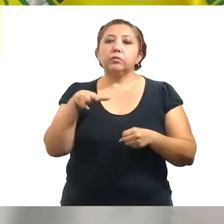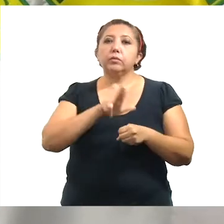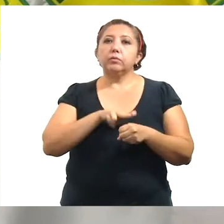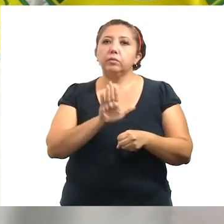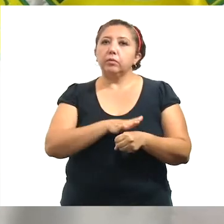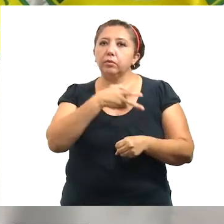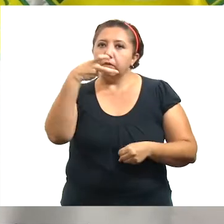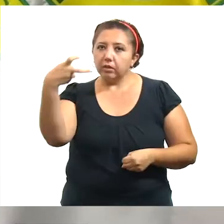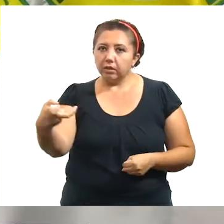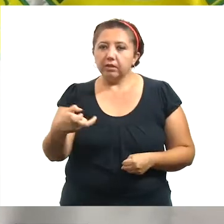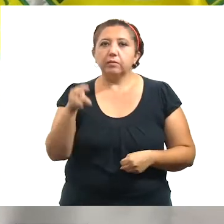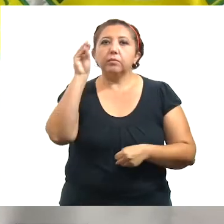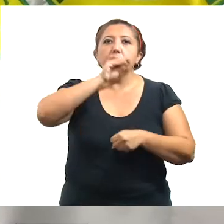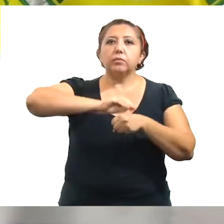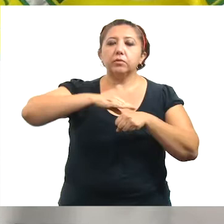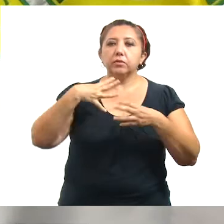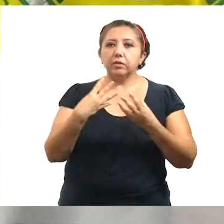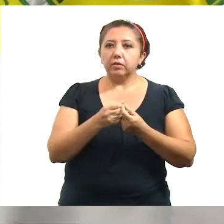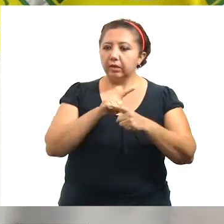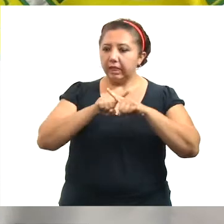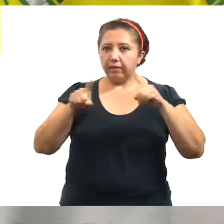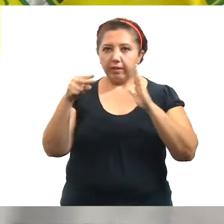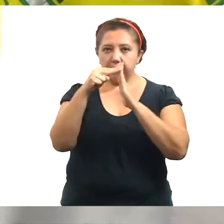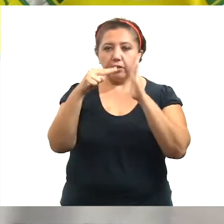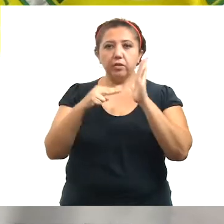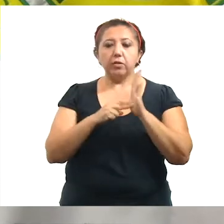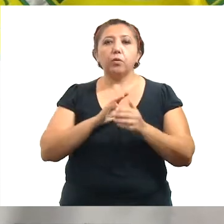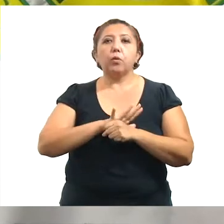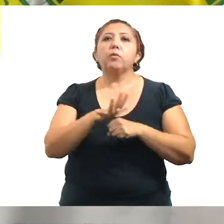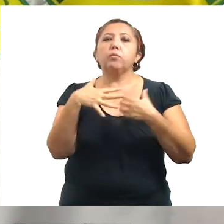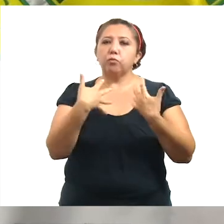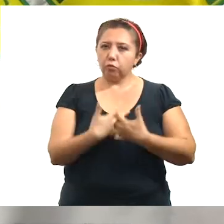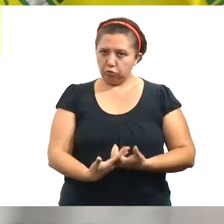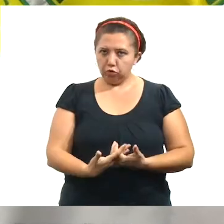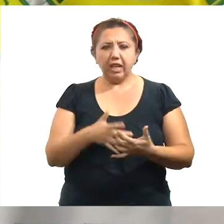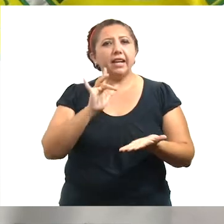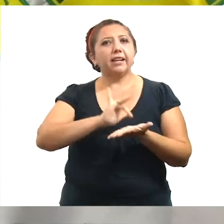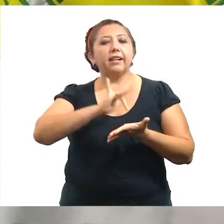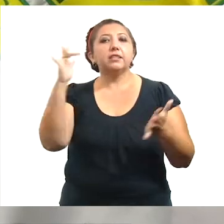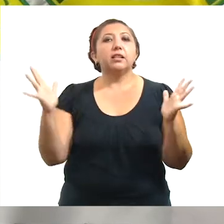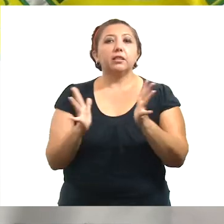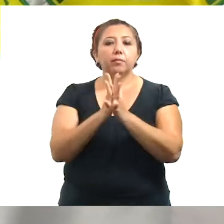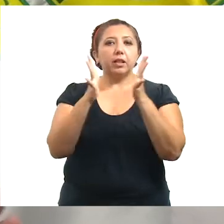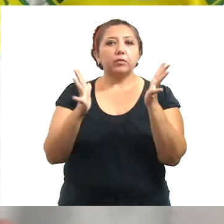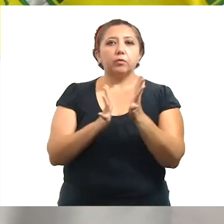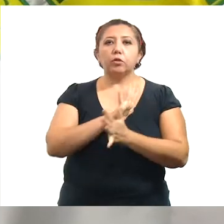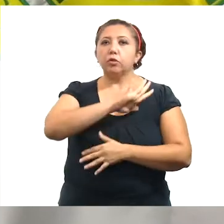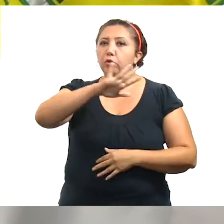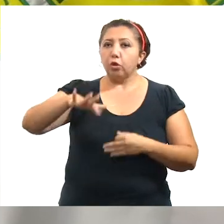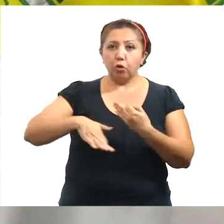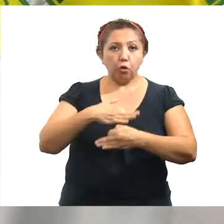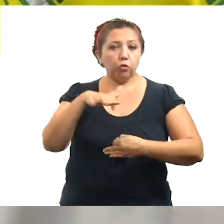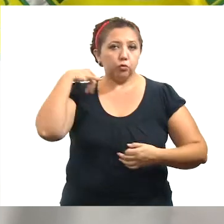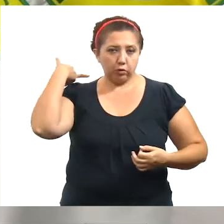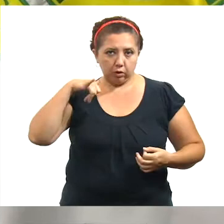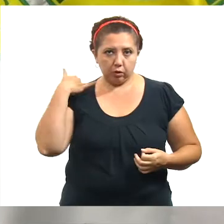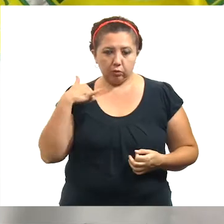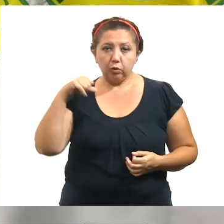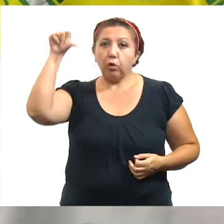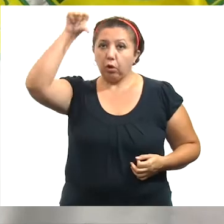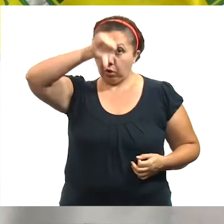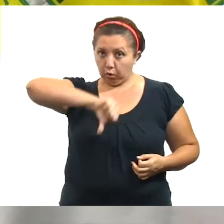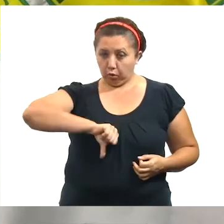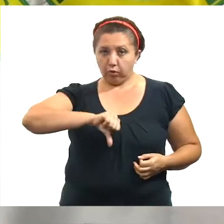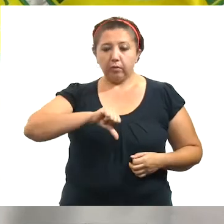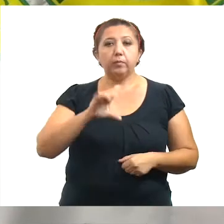Por ese motivo fue que implementamos una serie de medidas las cuales han funcionado gracias a la participación de todos los yucatecos, lo que